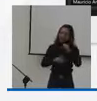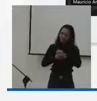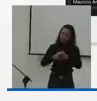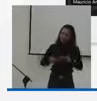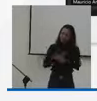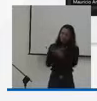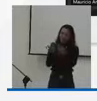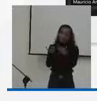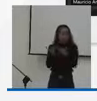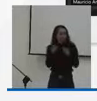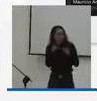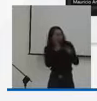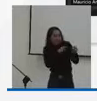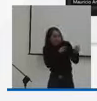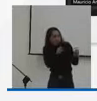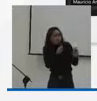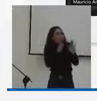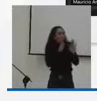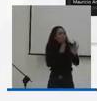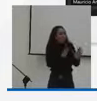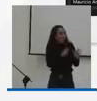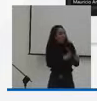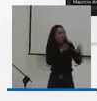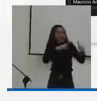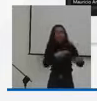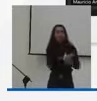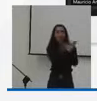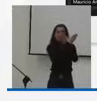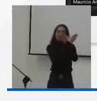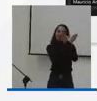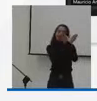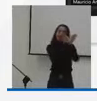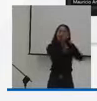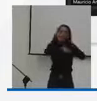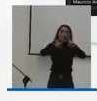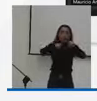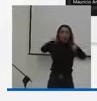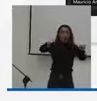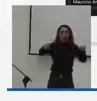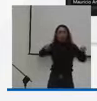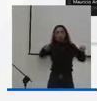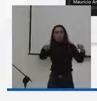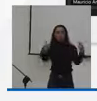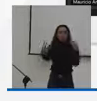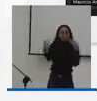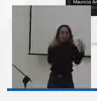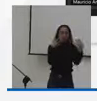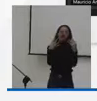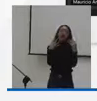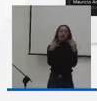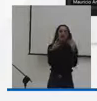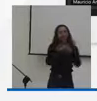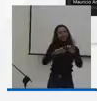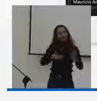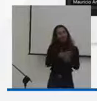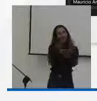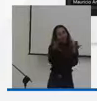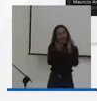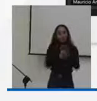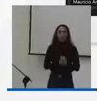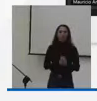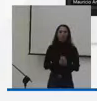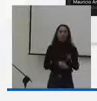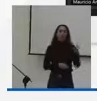a los honorables congresistas de la república y a todas las personas que siguen esta transmisión en este momento para atender las